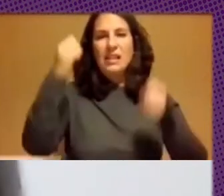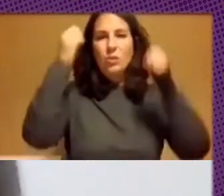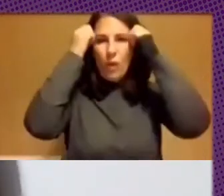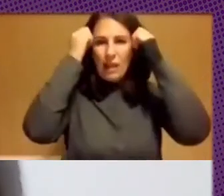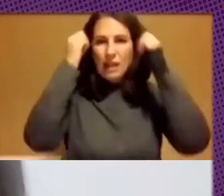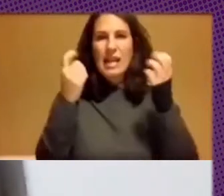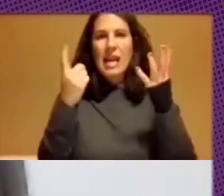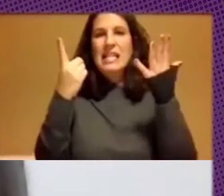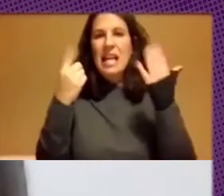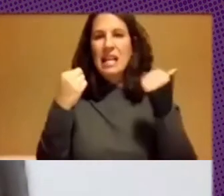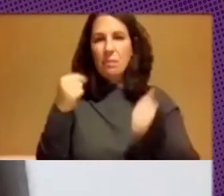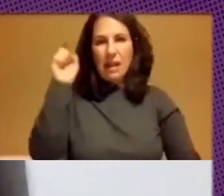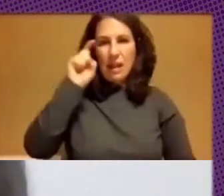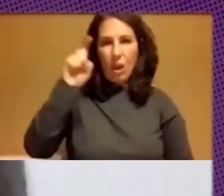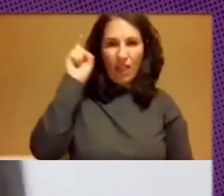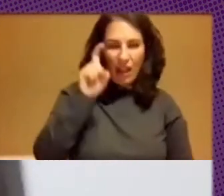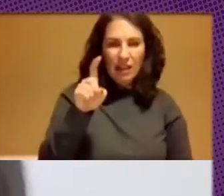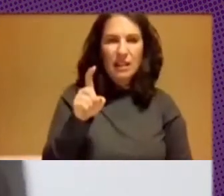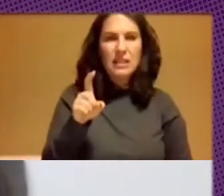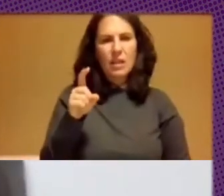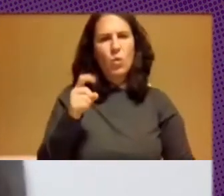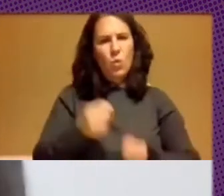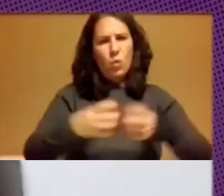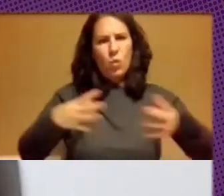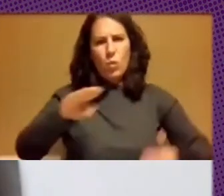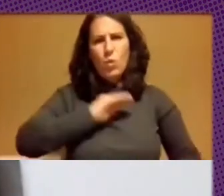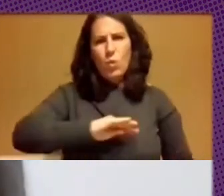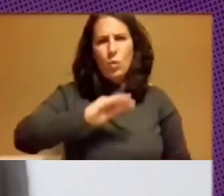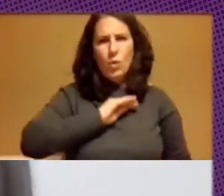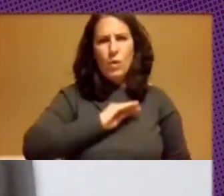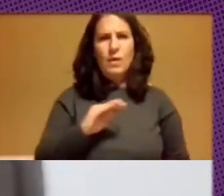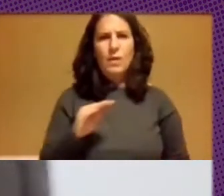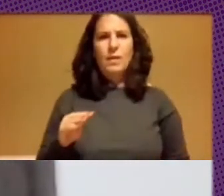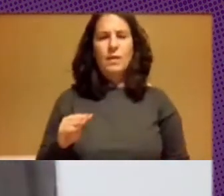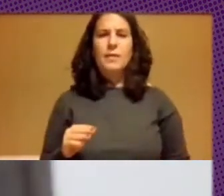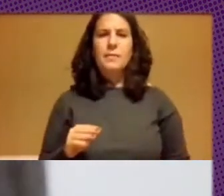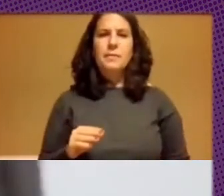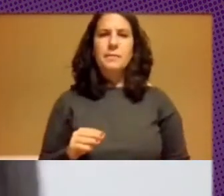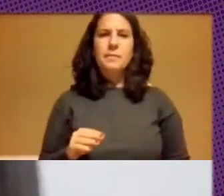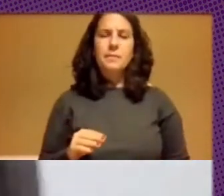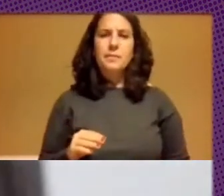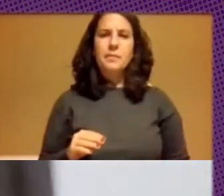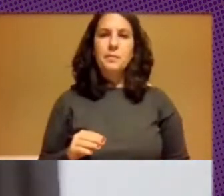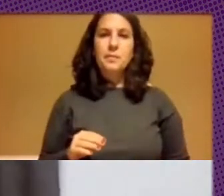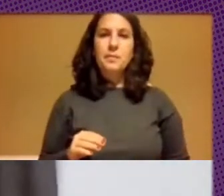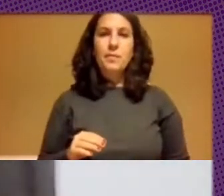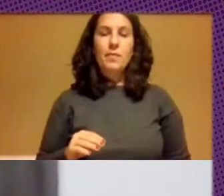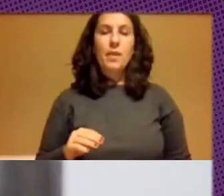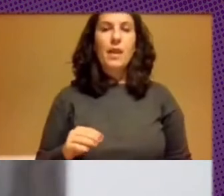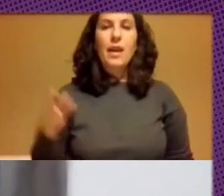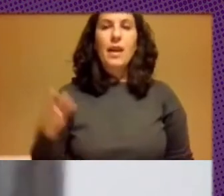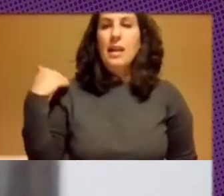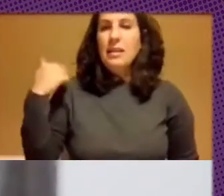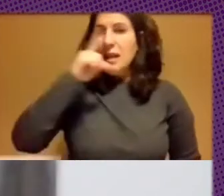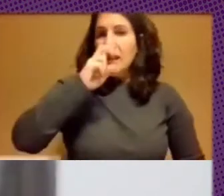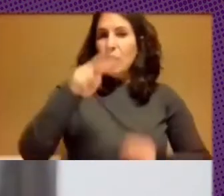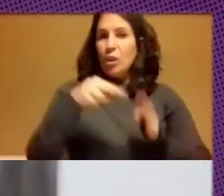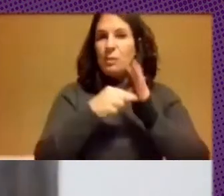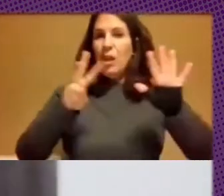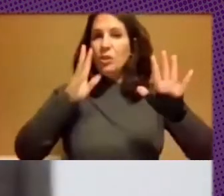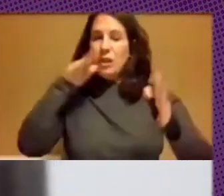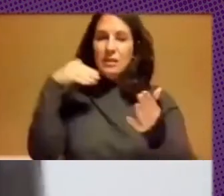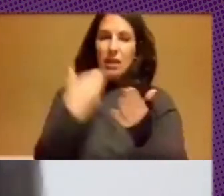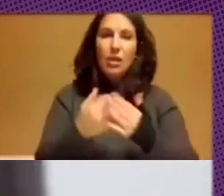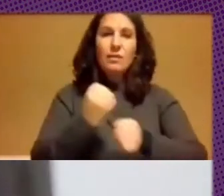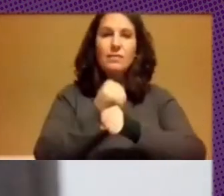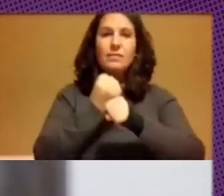.000 docentes, es un volumen muy grande. Y, bueno, desde el 2008 estamos trabajando en